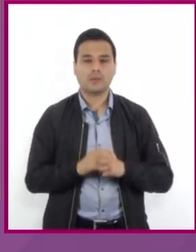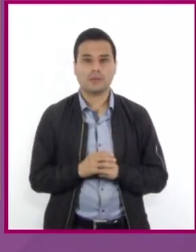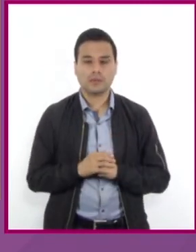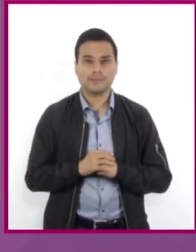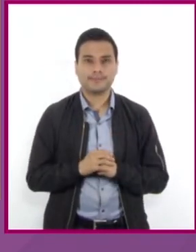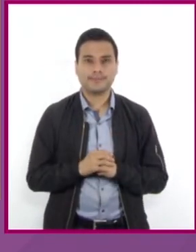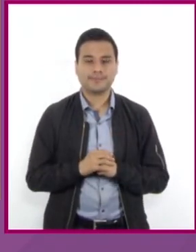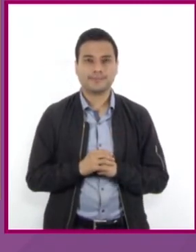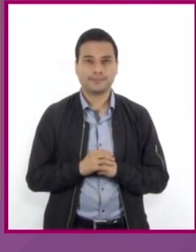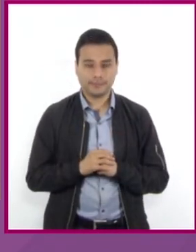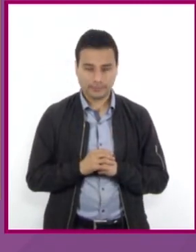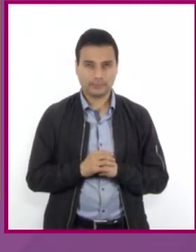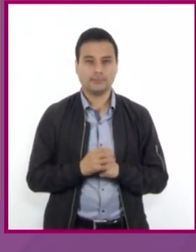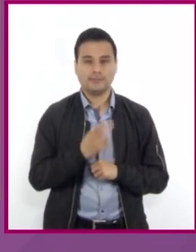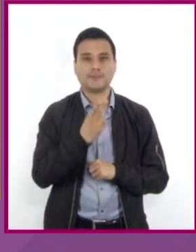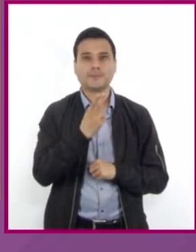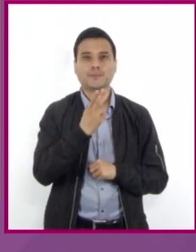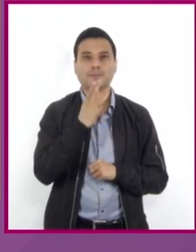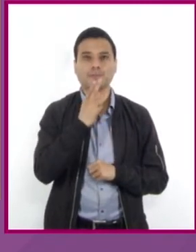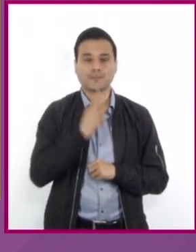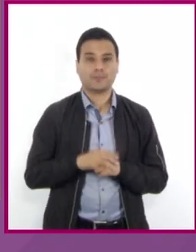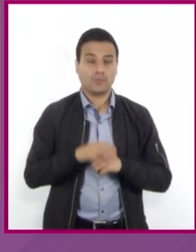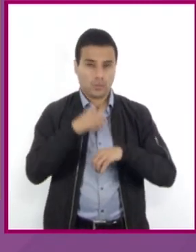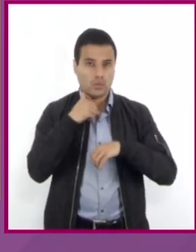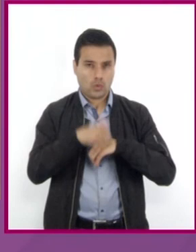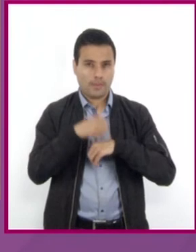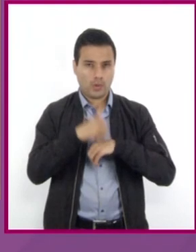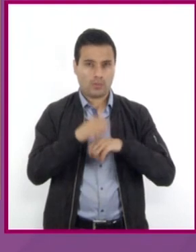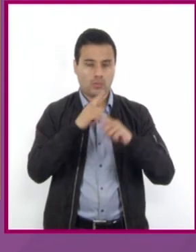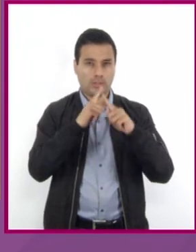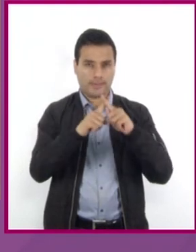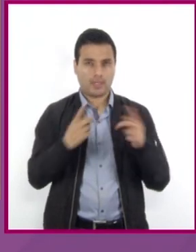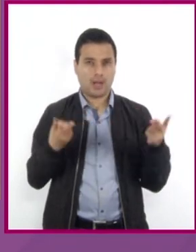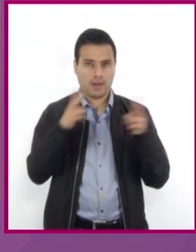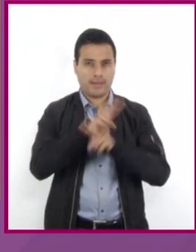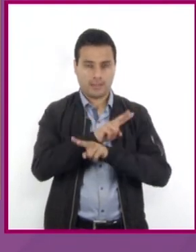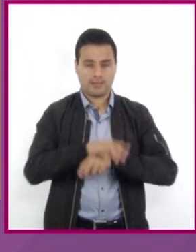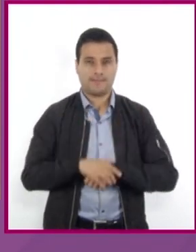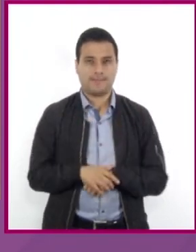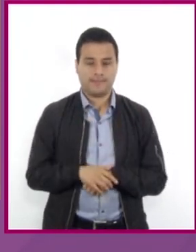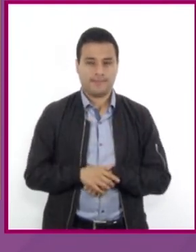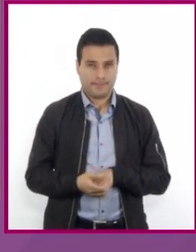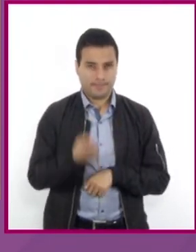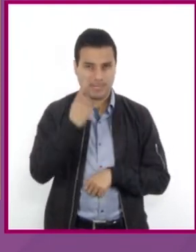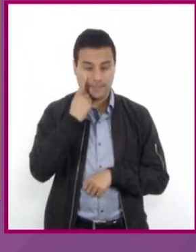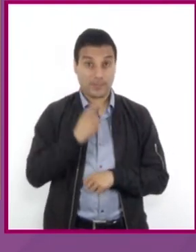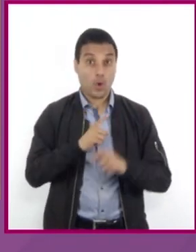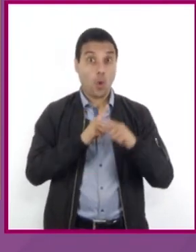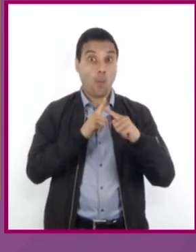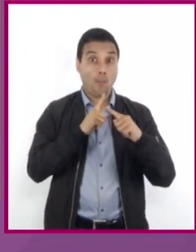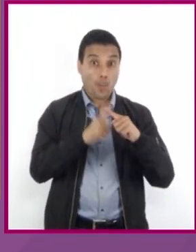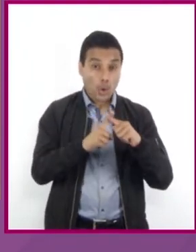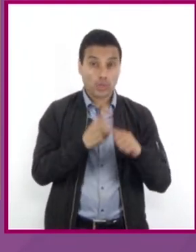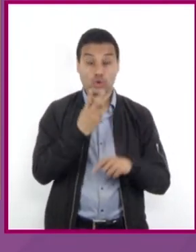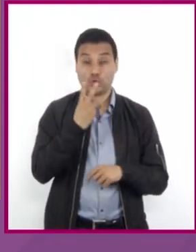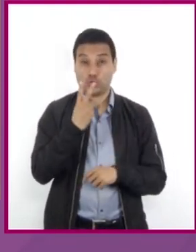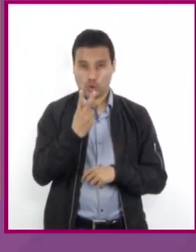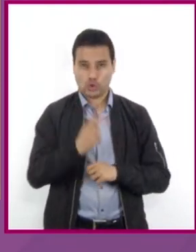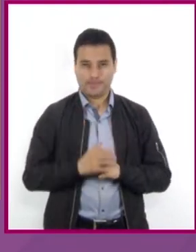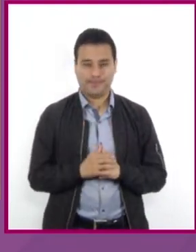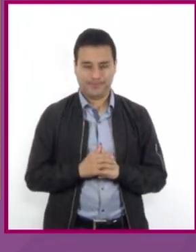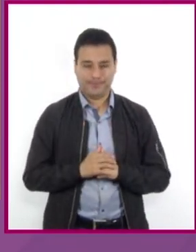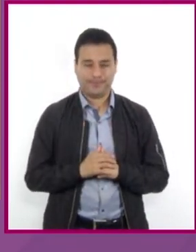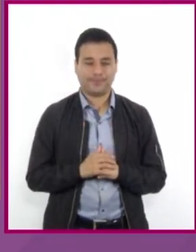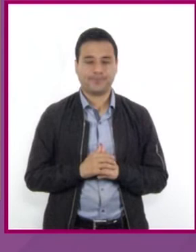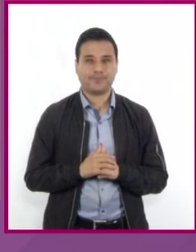ecuación usaremos el inverso multiplicativo en este caso multiplica por 2 ambos miembros